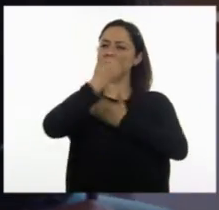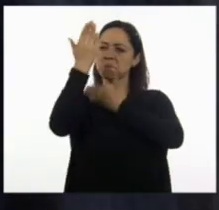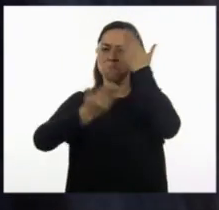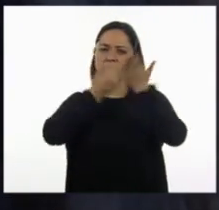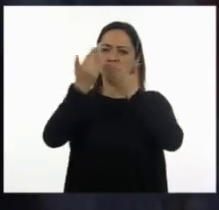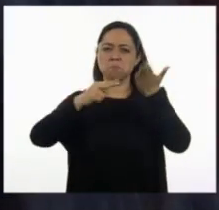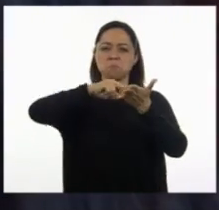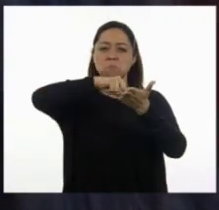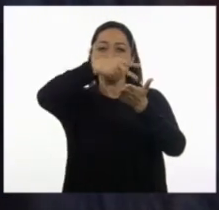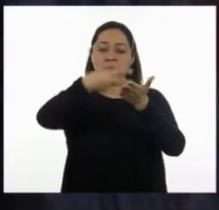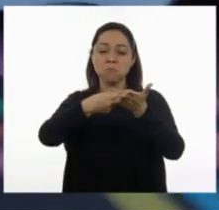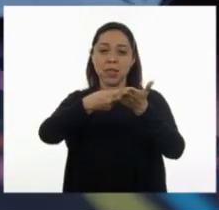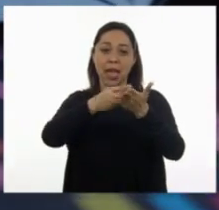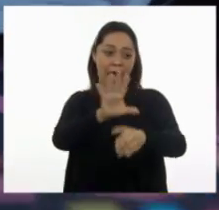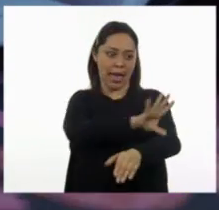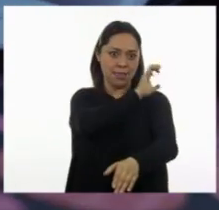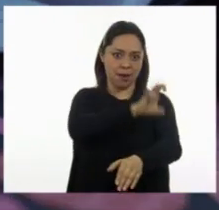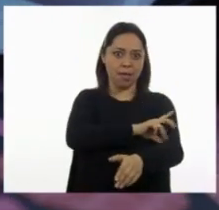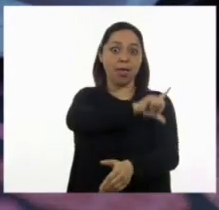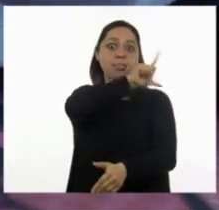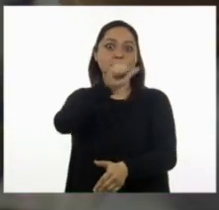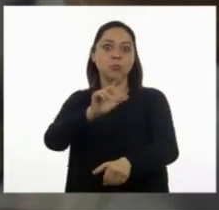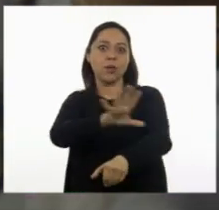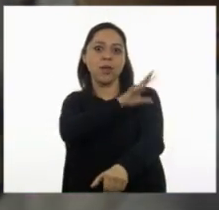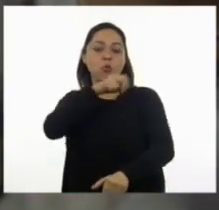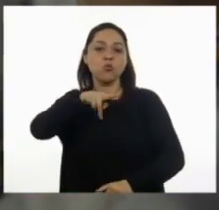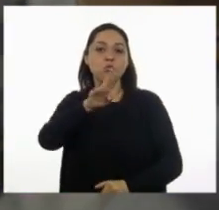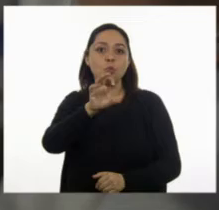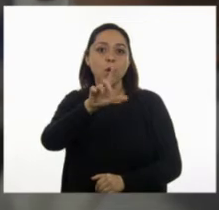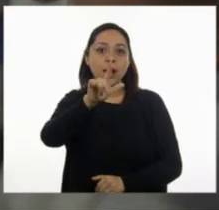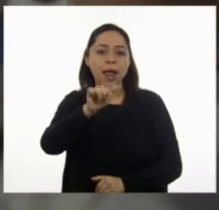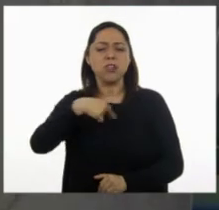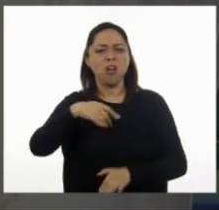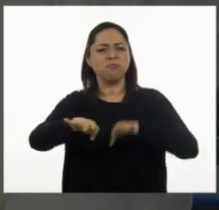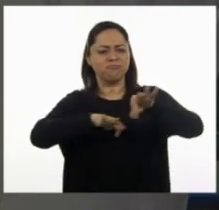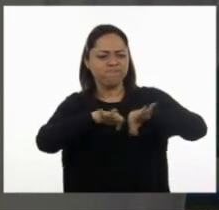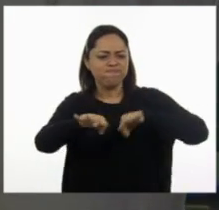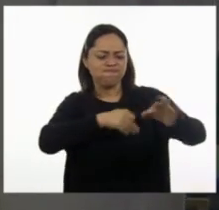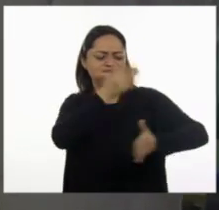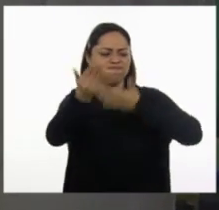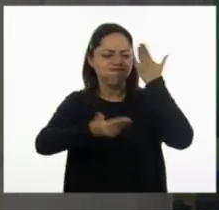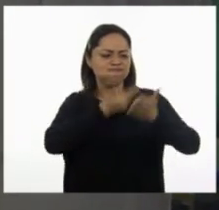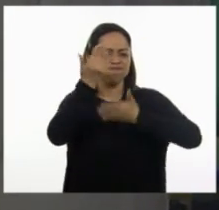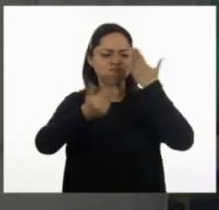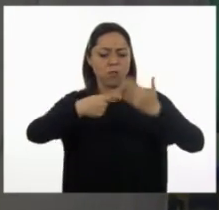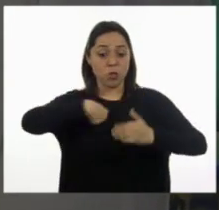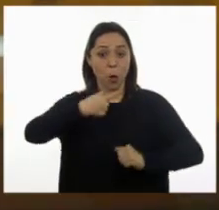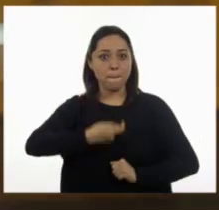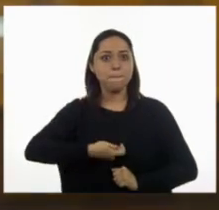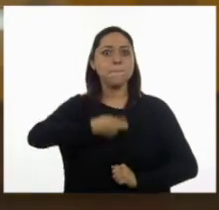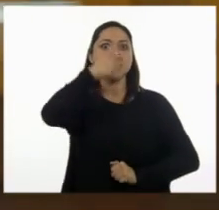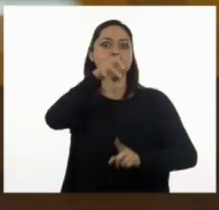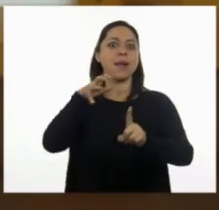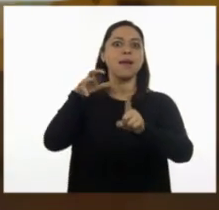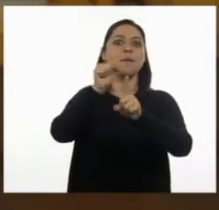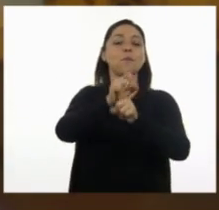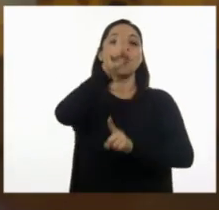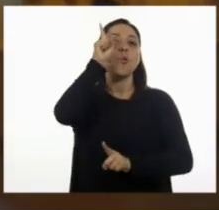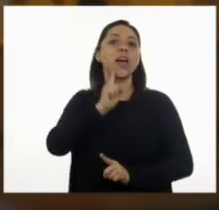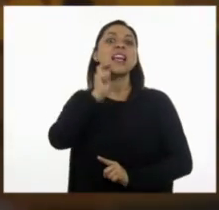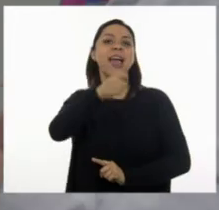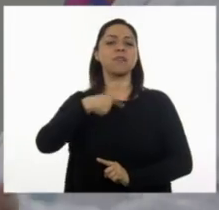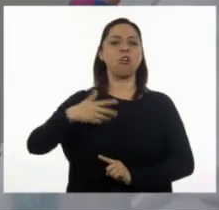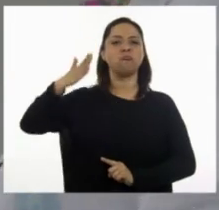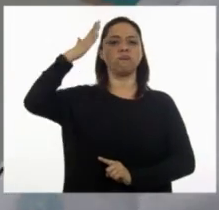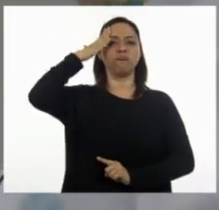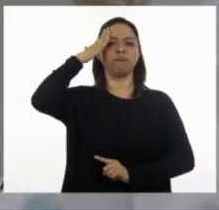Energía y después Ingeniería Nuclear. Todo ese trabajo y estudio me hicieron ser la primera mujer en dirigir uno